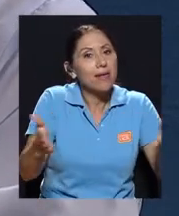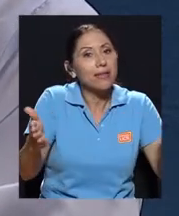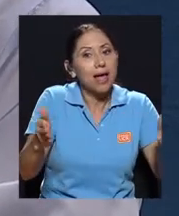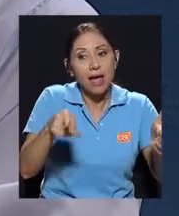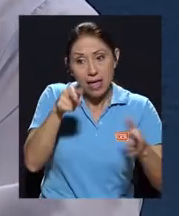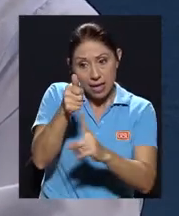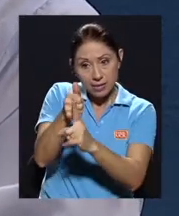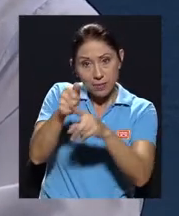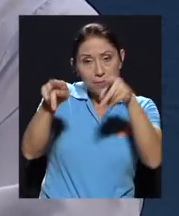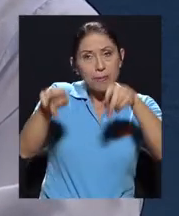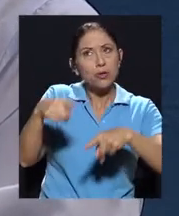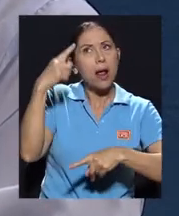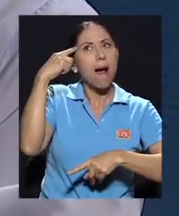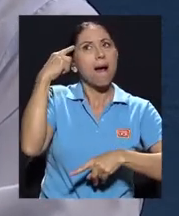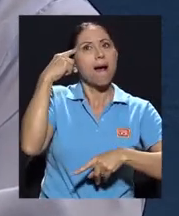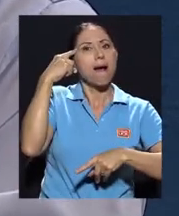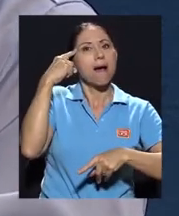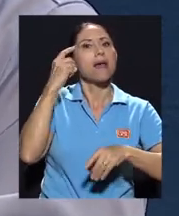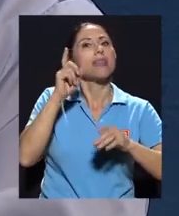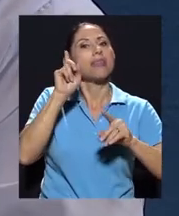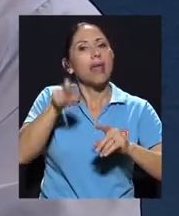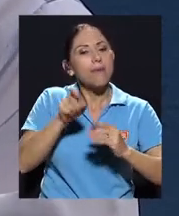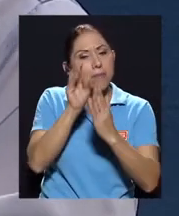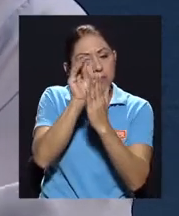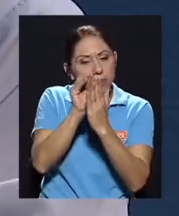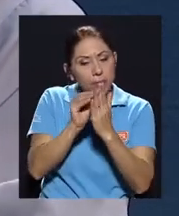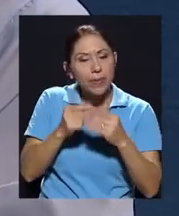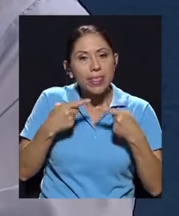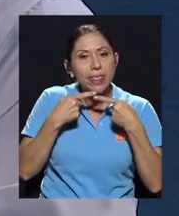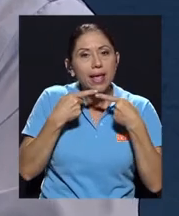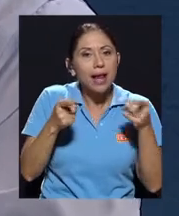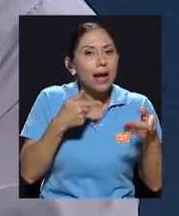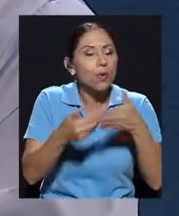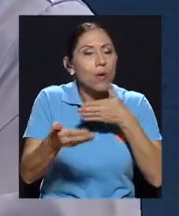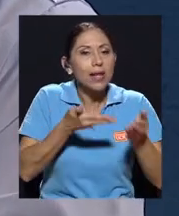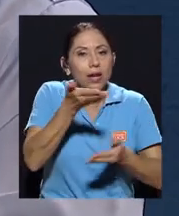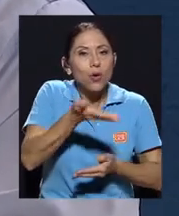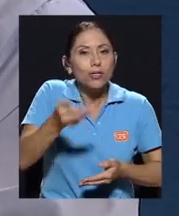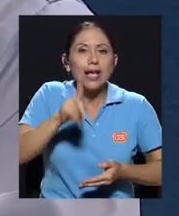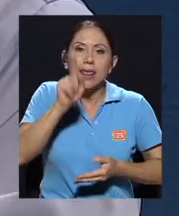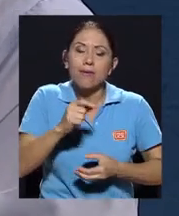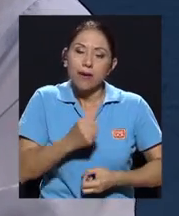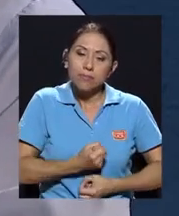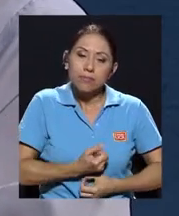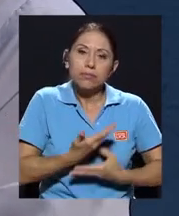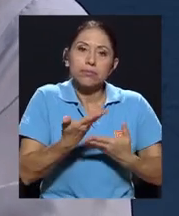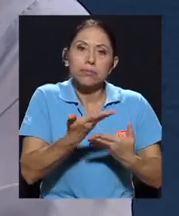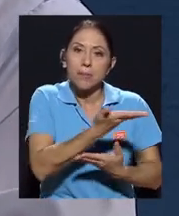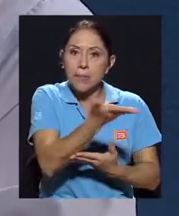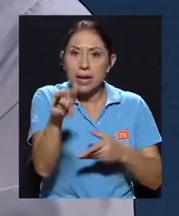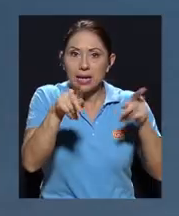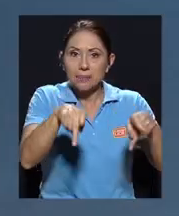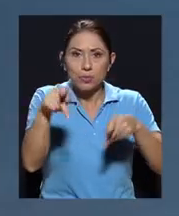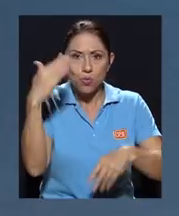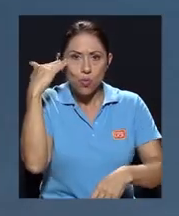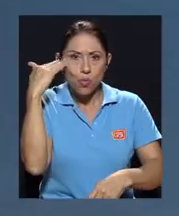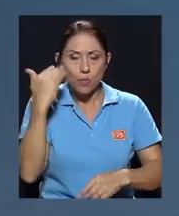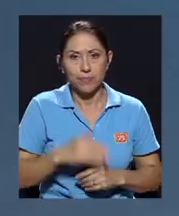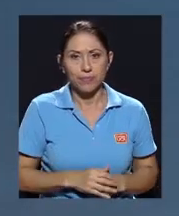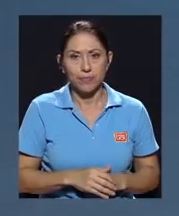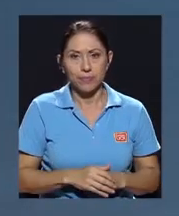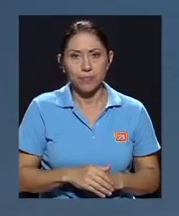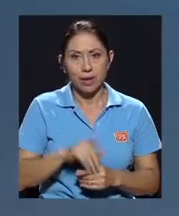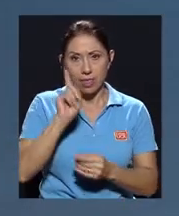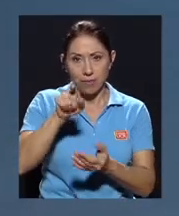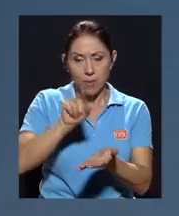considere que deba comentarle a la ciudadanía, que tenga que expresarlo, que tenga que publicarlo. Estamos